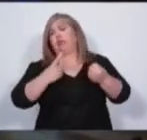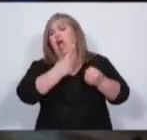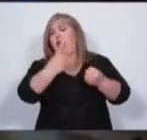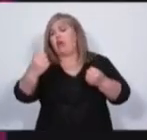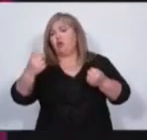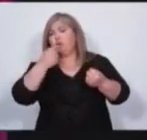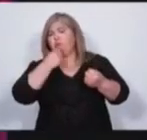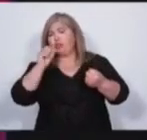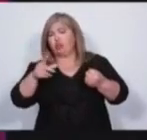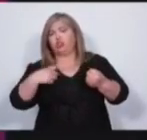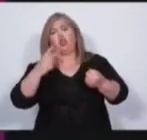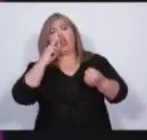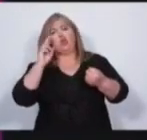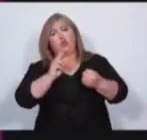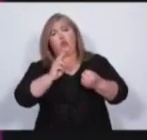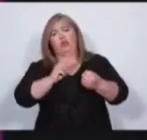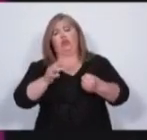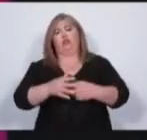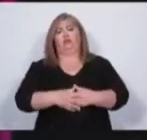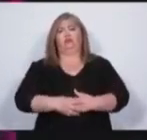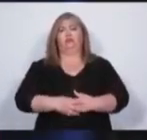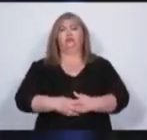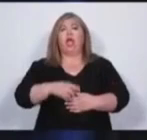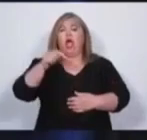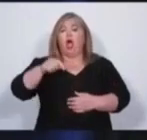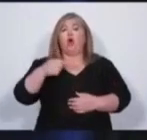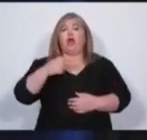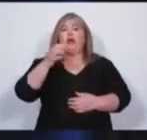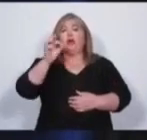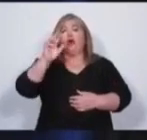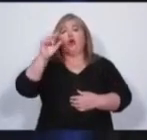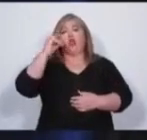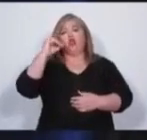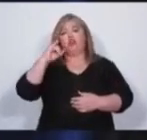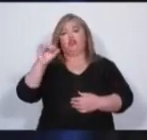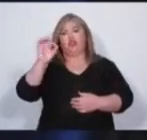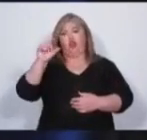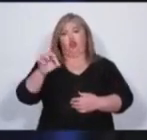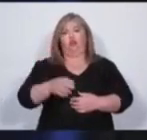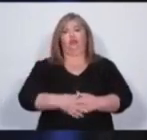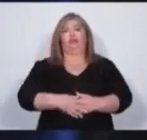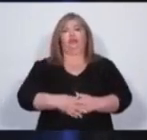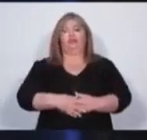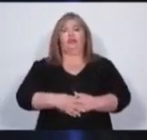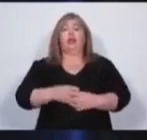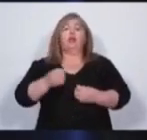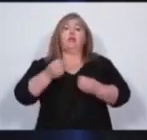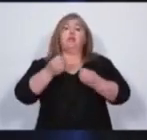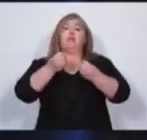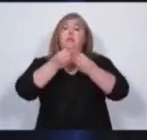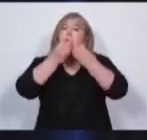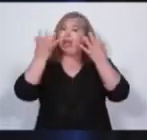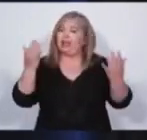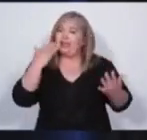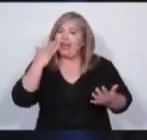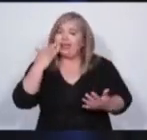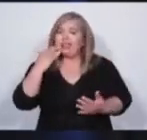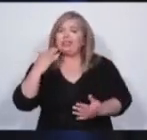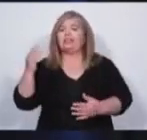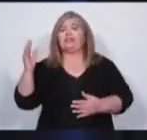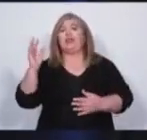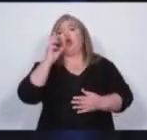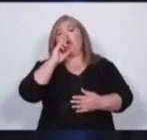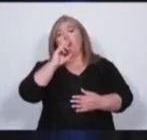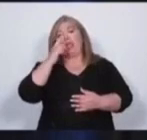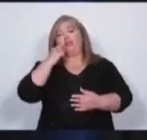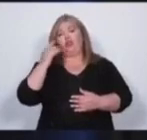Gracias. Candidata, es el turno de Dani Lorozco. Bien, buenas tardes a todos, a todas. Además, en Mendoza